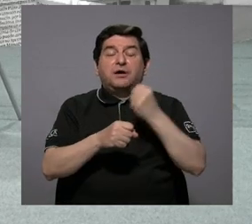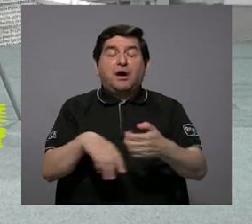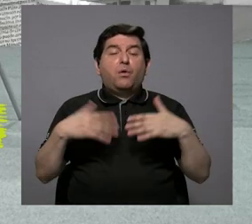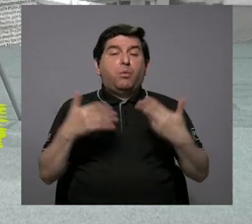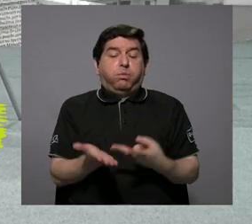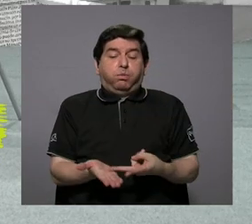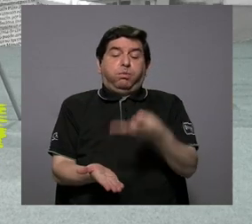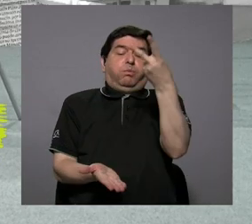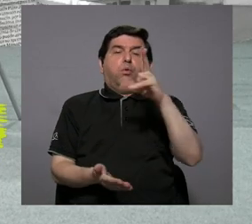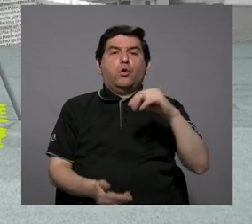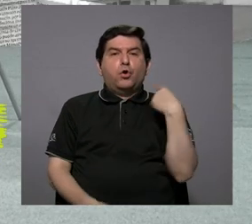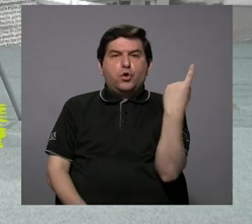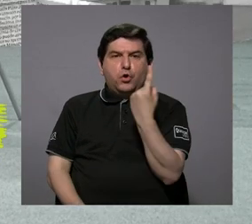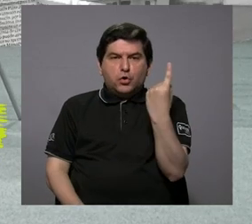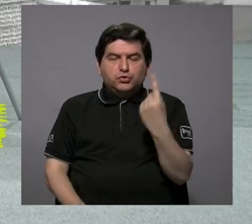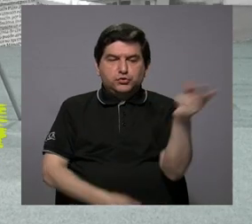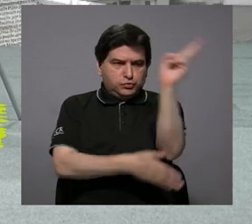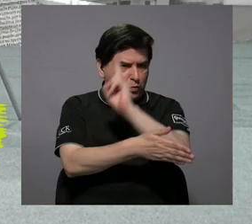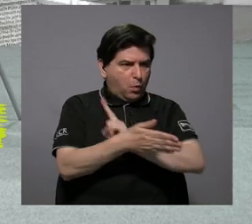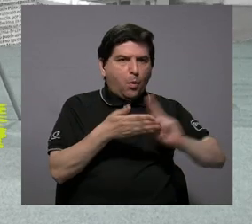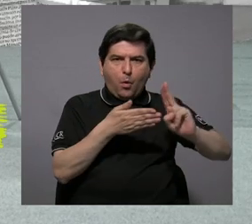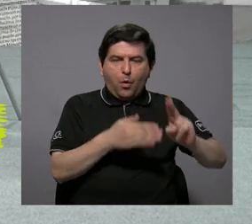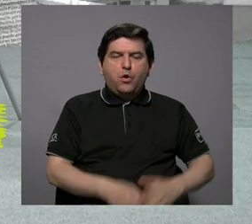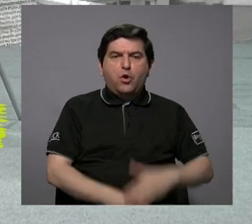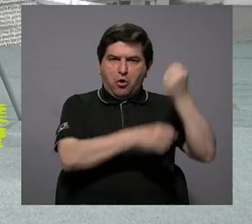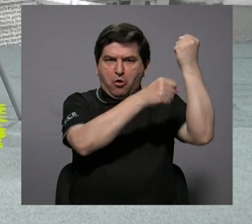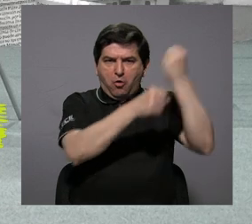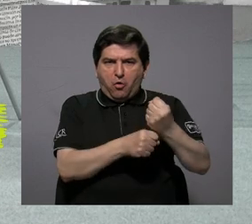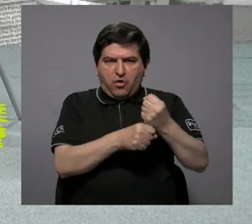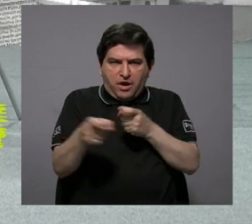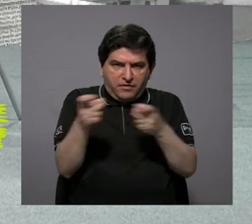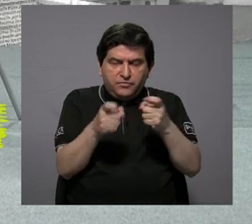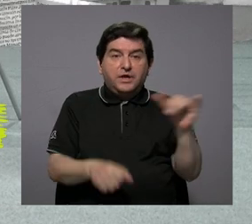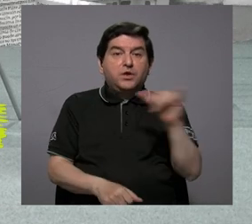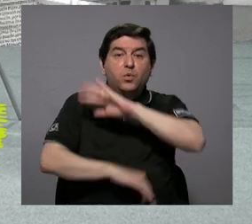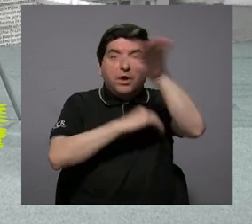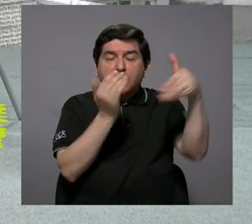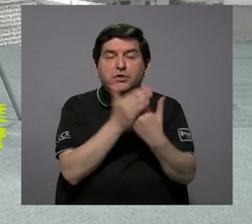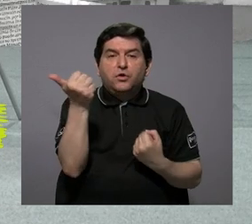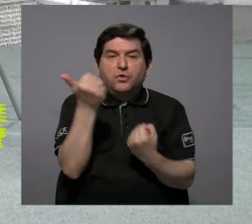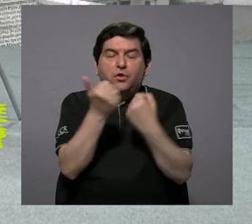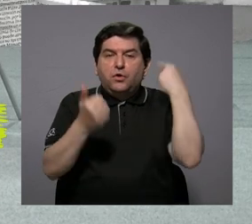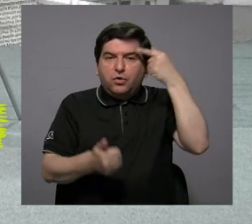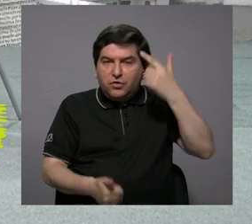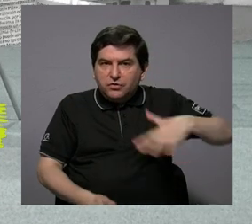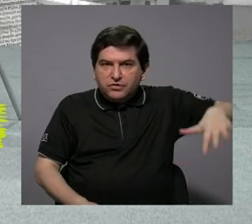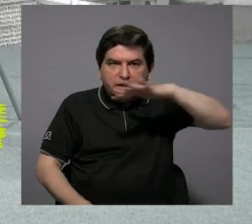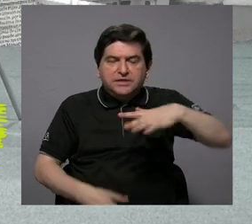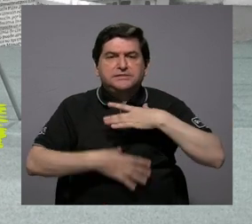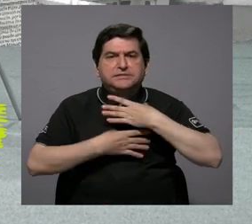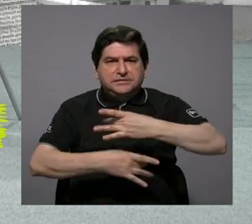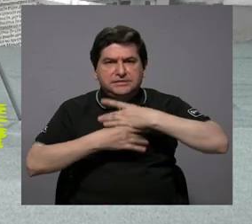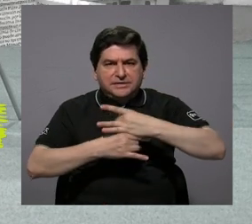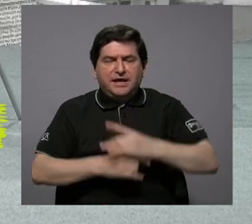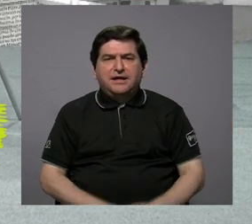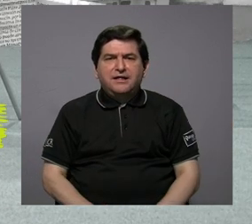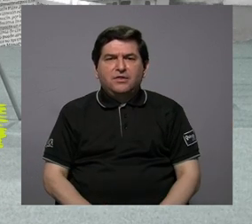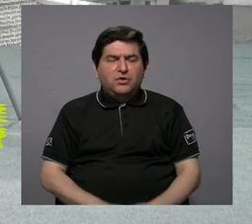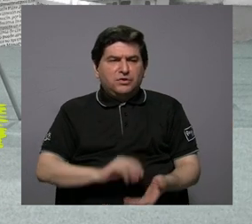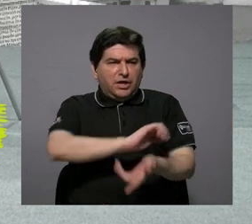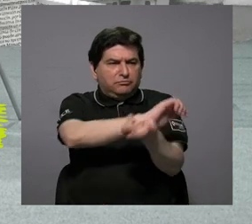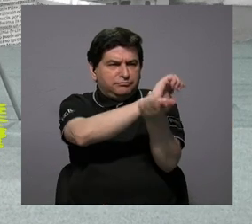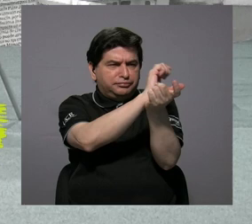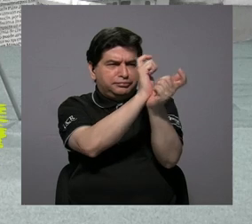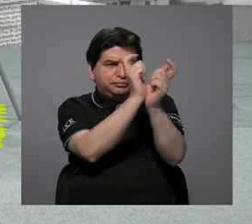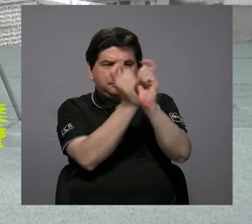rico porque no solamente incluye la academia, la fundación que lo maneja, sino también todo el apoyo del Estado que está en interés de ir migrando,